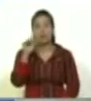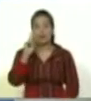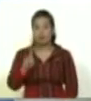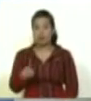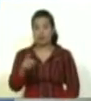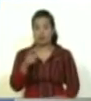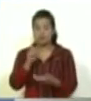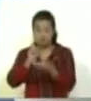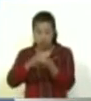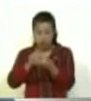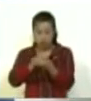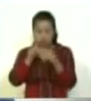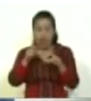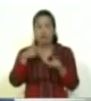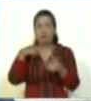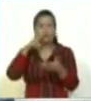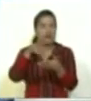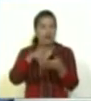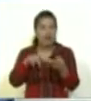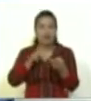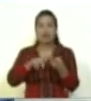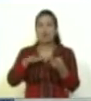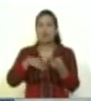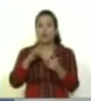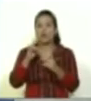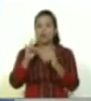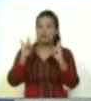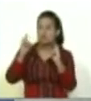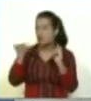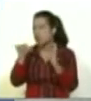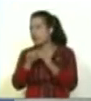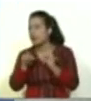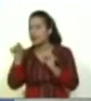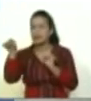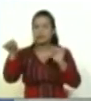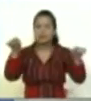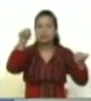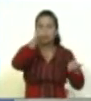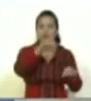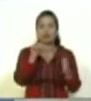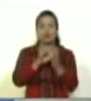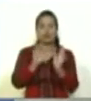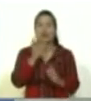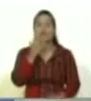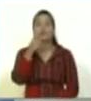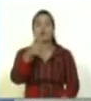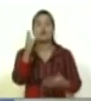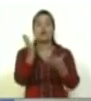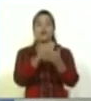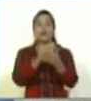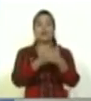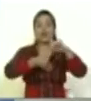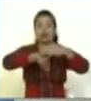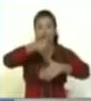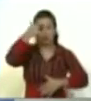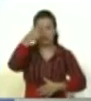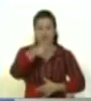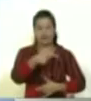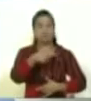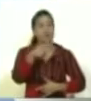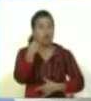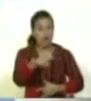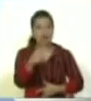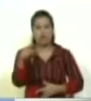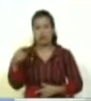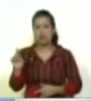van a poder leer el periódico, van a poder georreferenciar en qué lugares se encuentran. Por ejemplo, en las librerías del sur de todos los estados va a